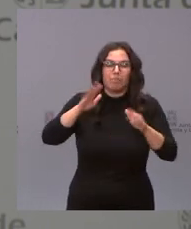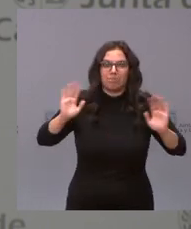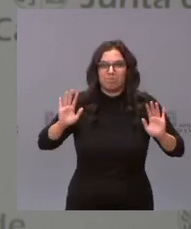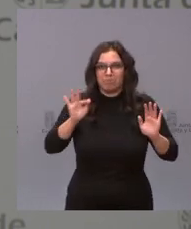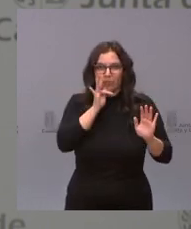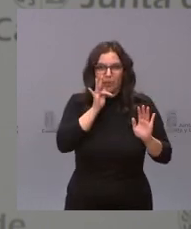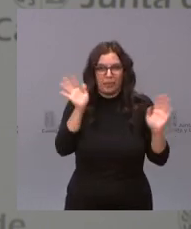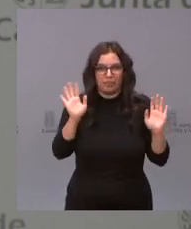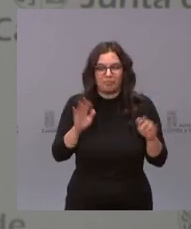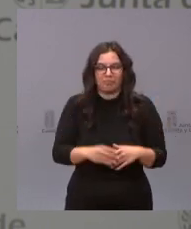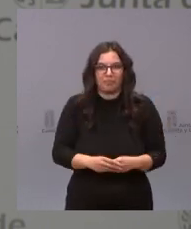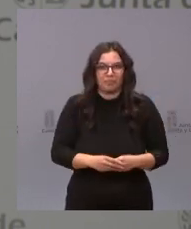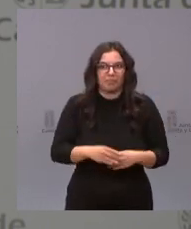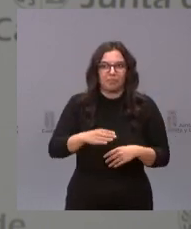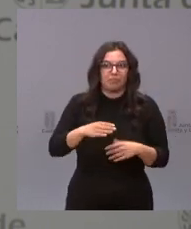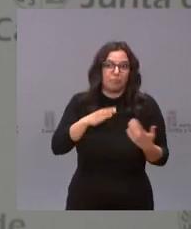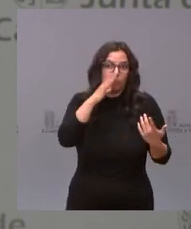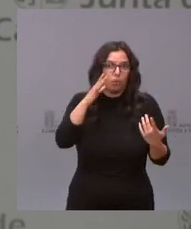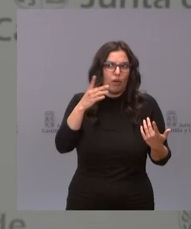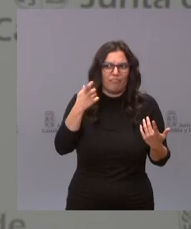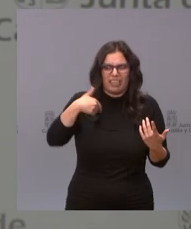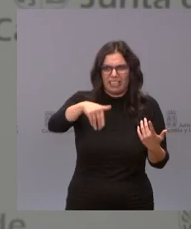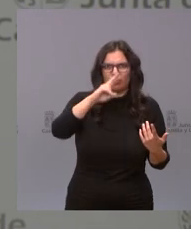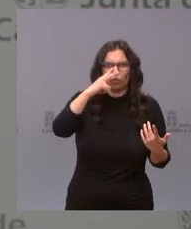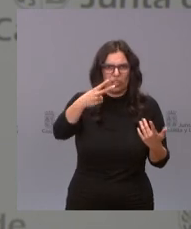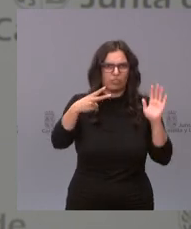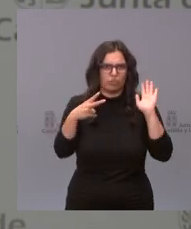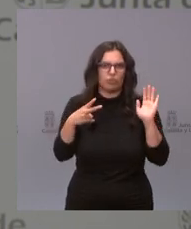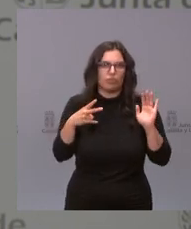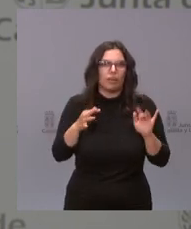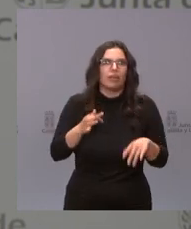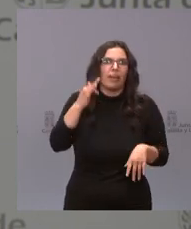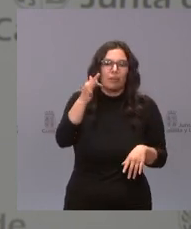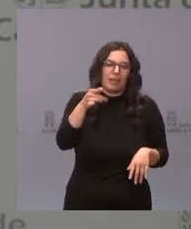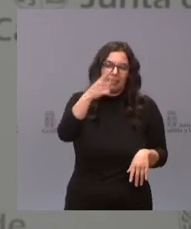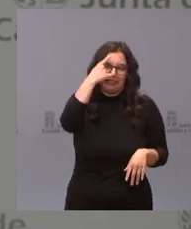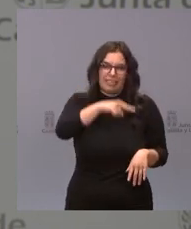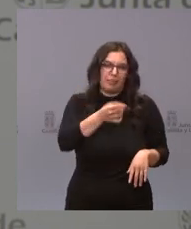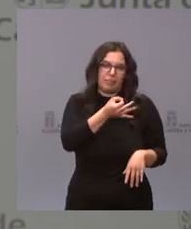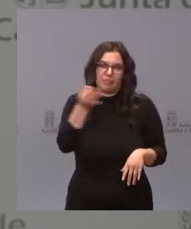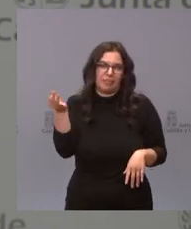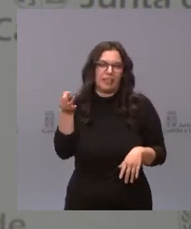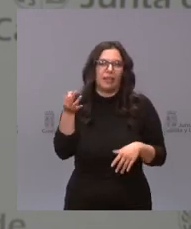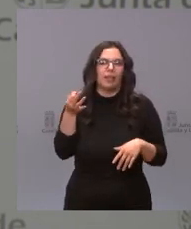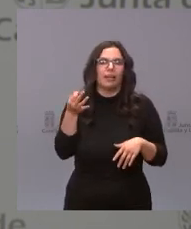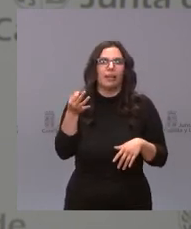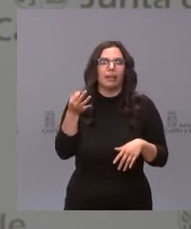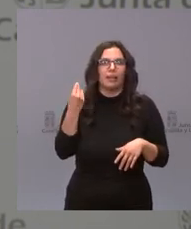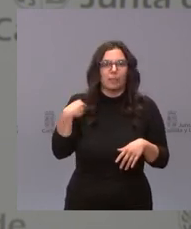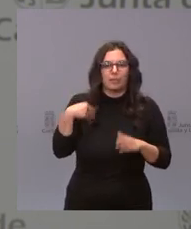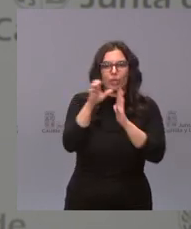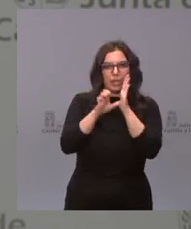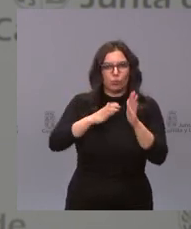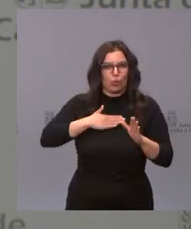proceso electoral del que bueno todavía quedan dos años y que además ustedes saben perfectamente cuáles son los mecanismos establecidos en los